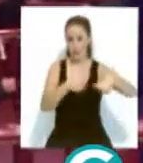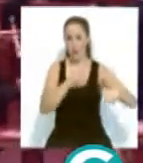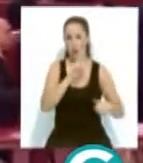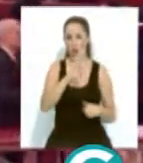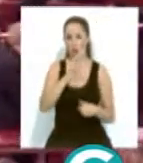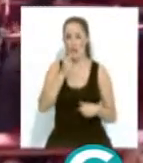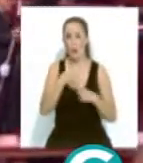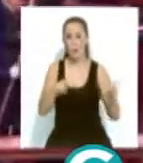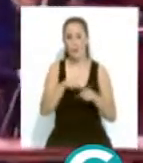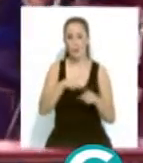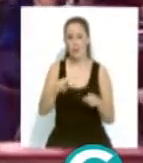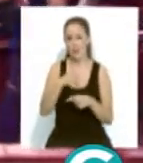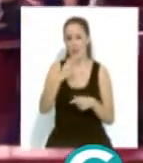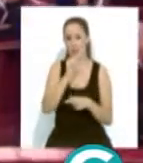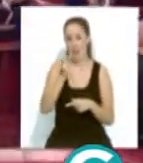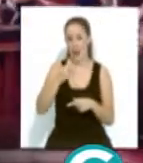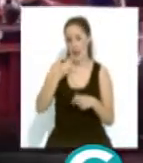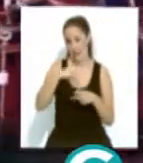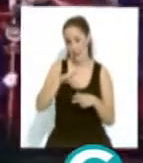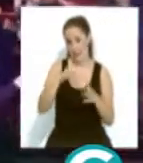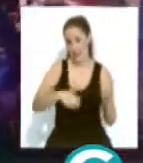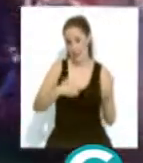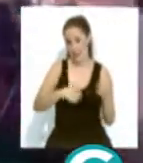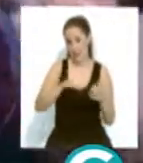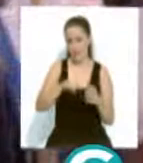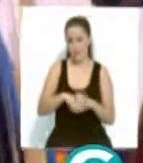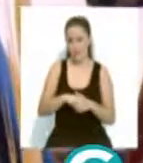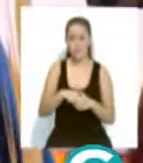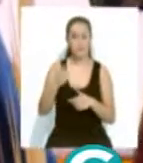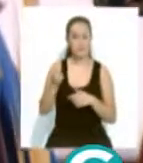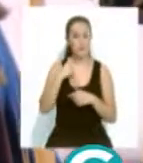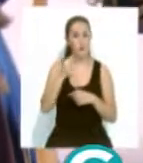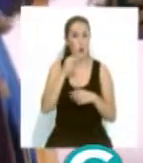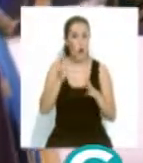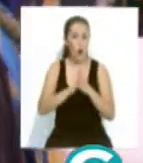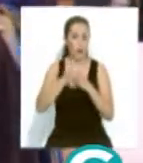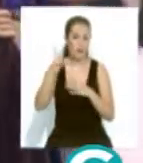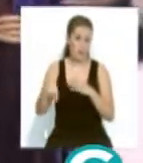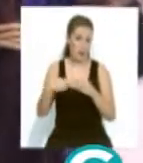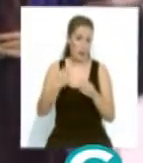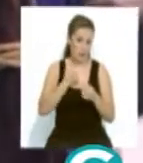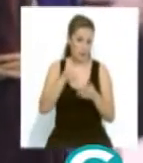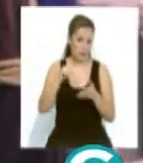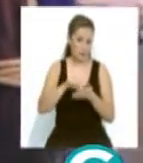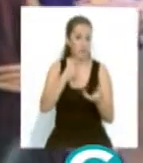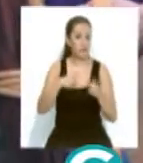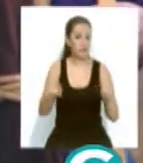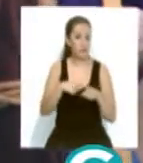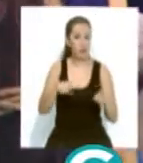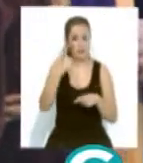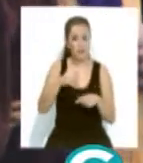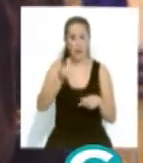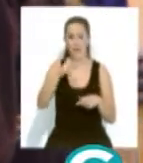lo hará con la banda de las cigarreras de Sevilla. En el oratorio de San Felipe Neri el coro de la Salle Jesús Monzón interpretará las marchas